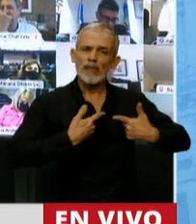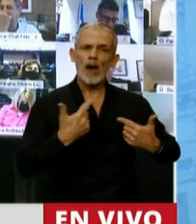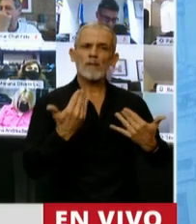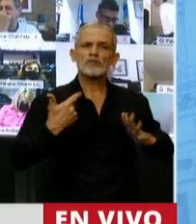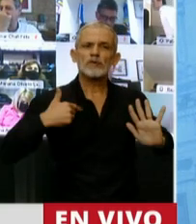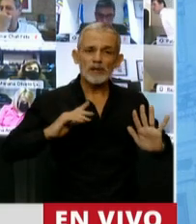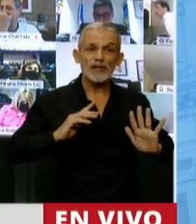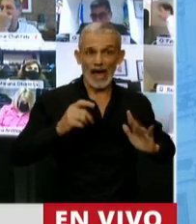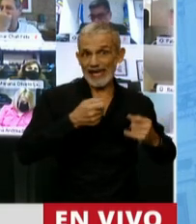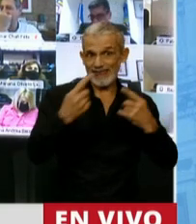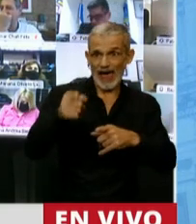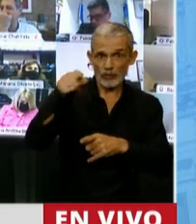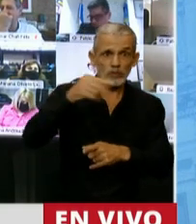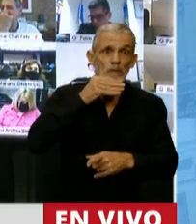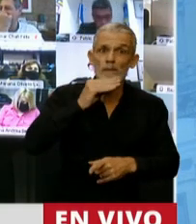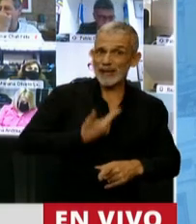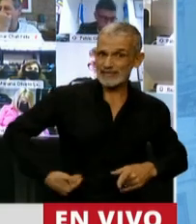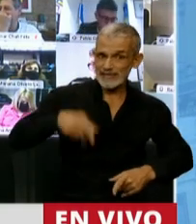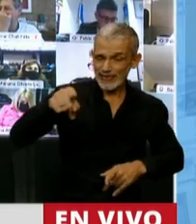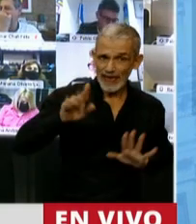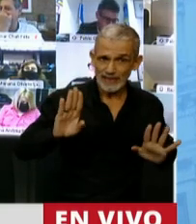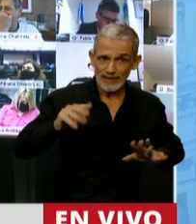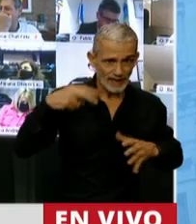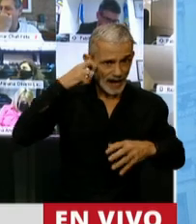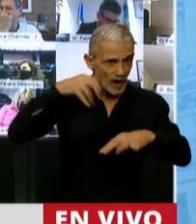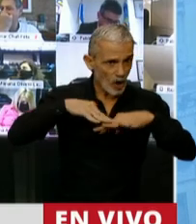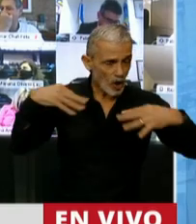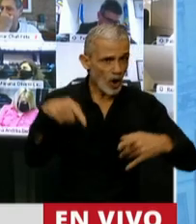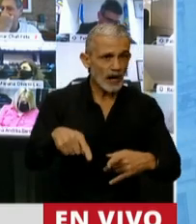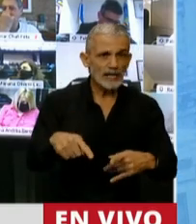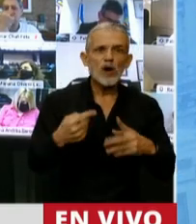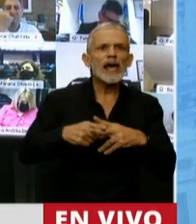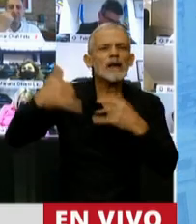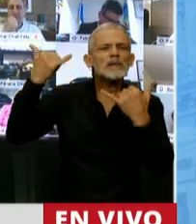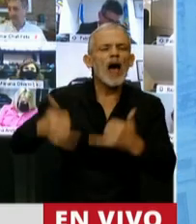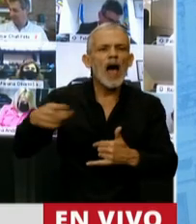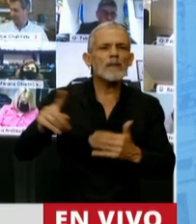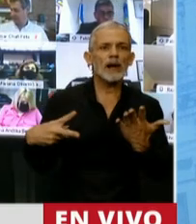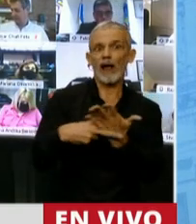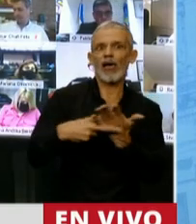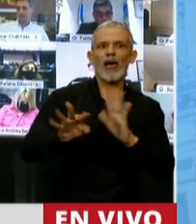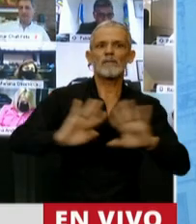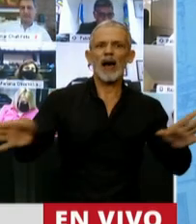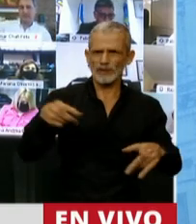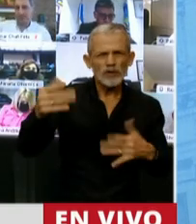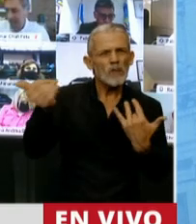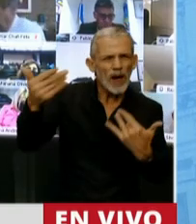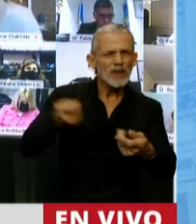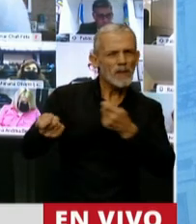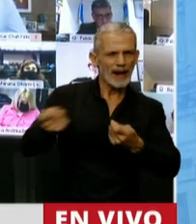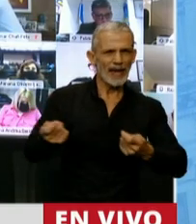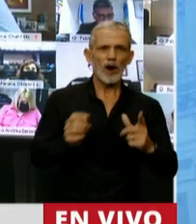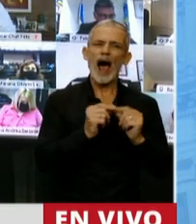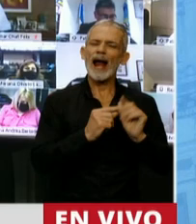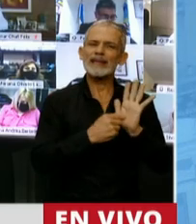a la presidencia de la Cámara herramientas claras y concretas para evitar ese avasallamiento. El